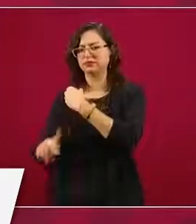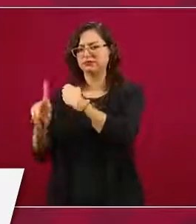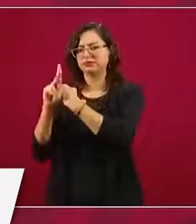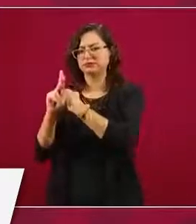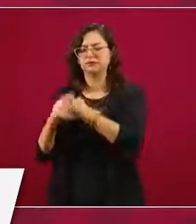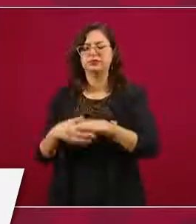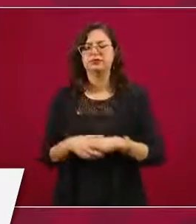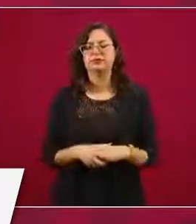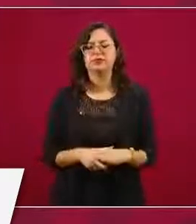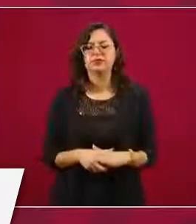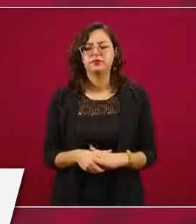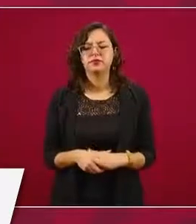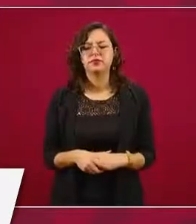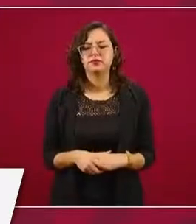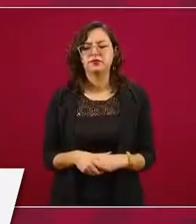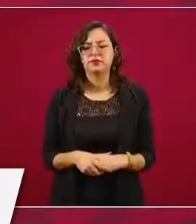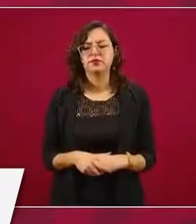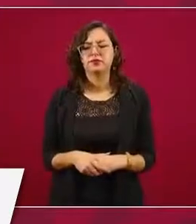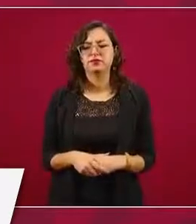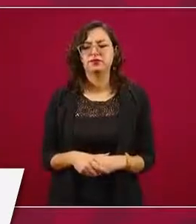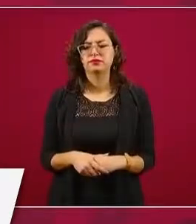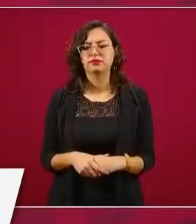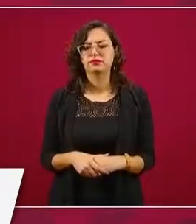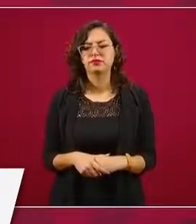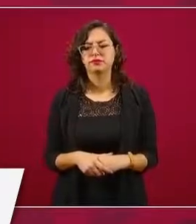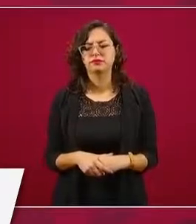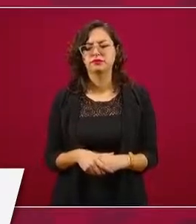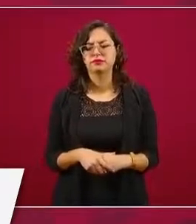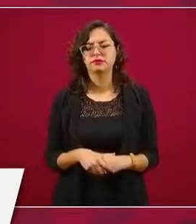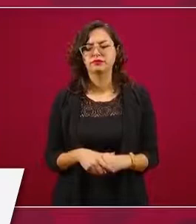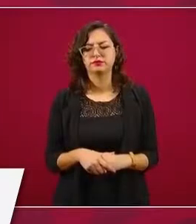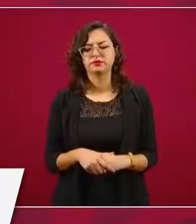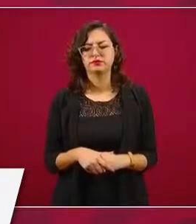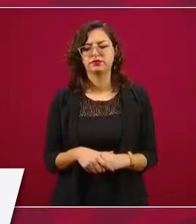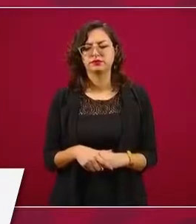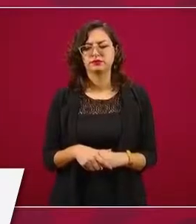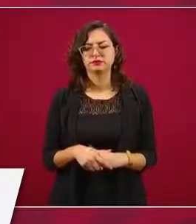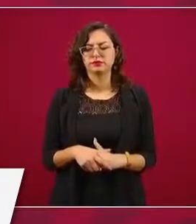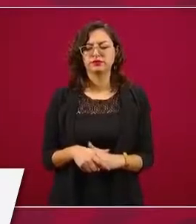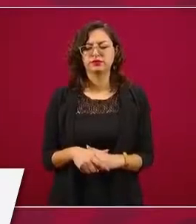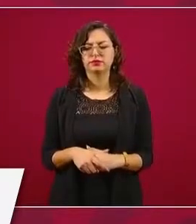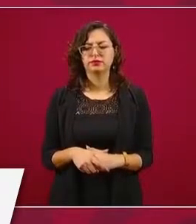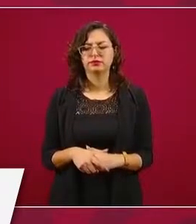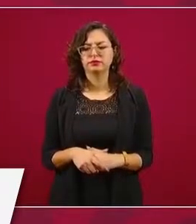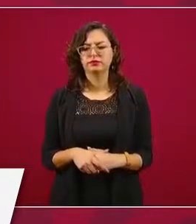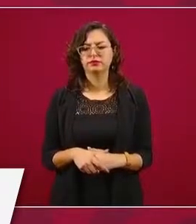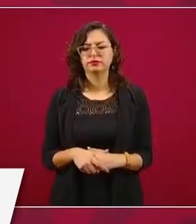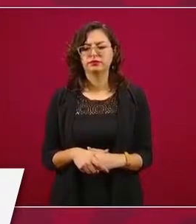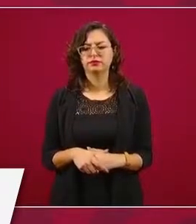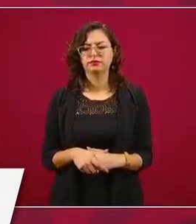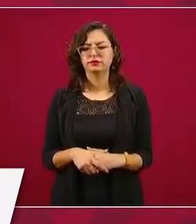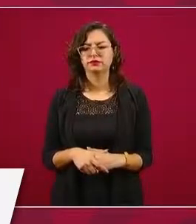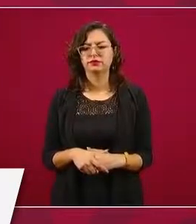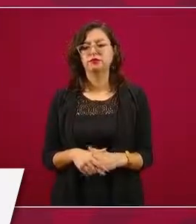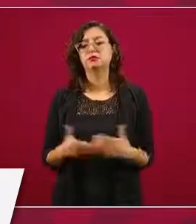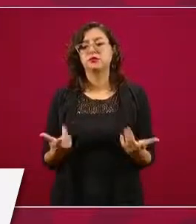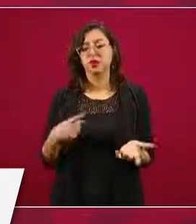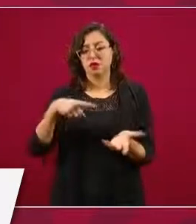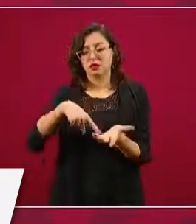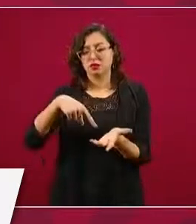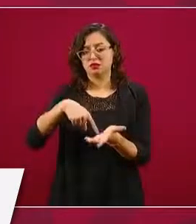considera también que haya salarios